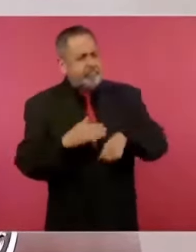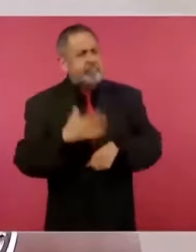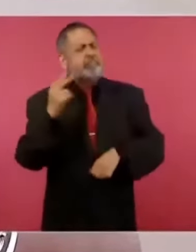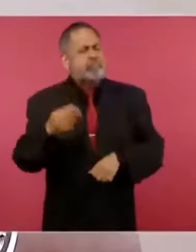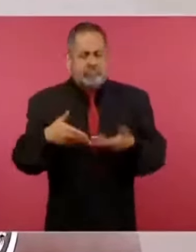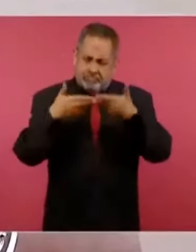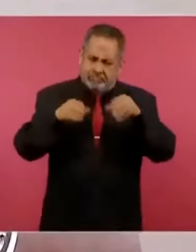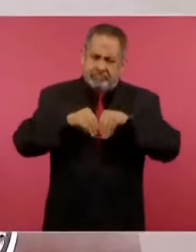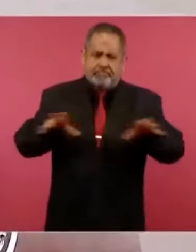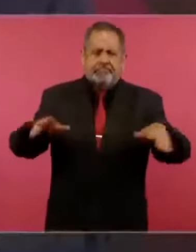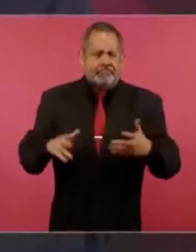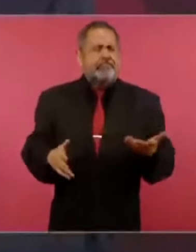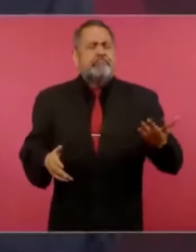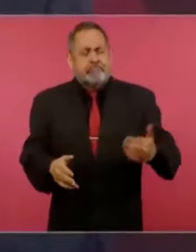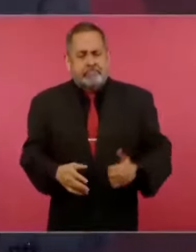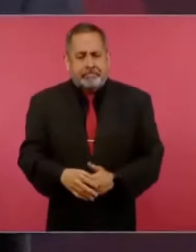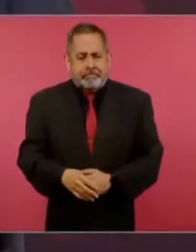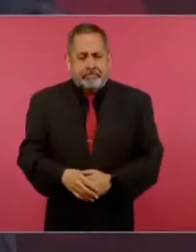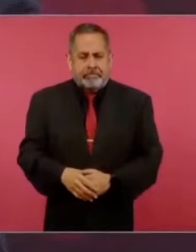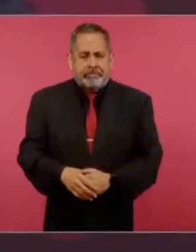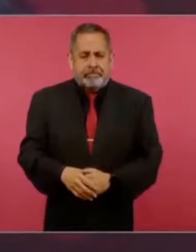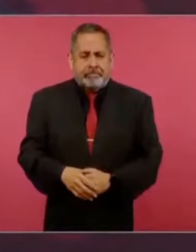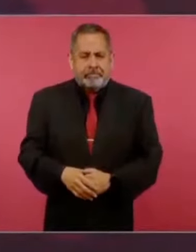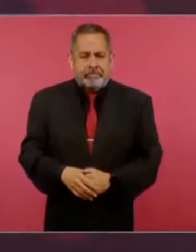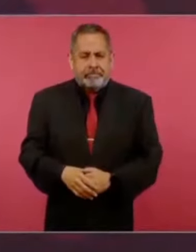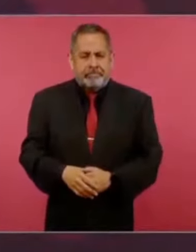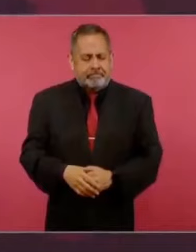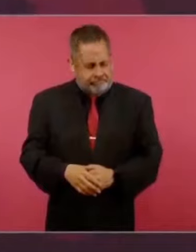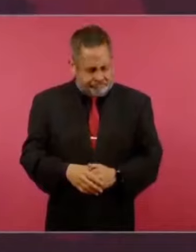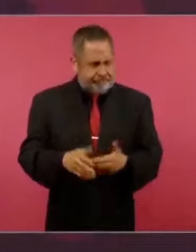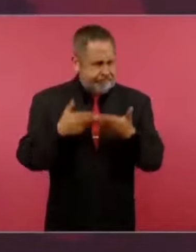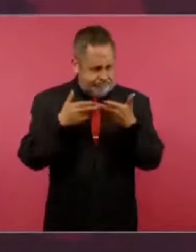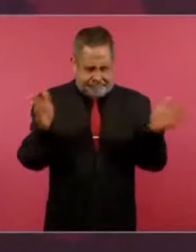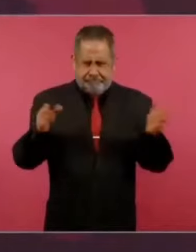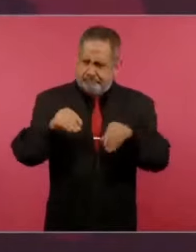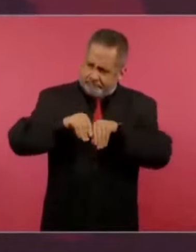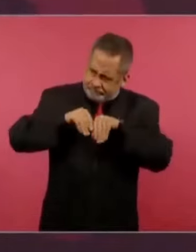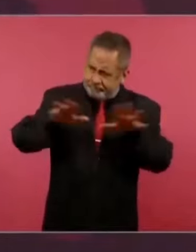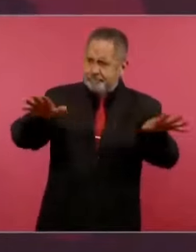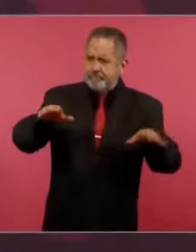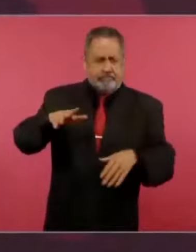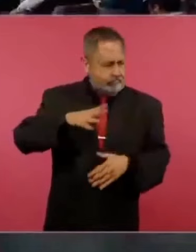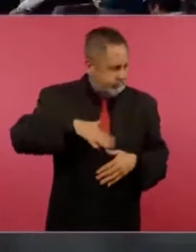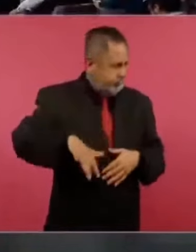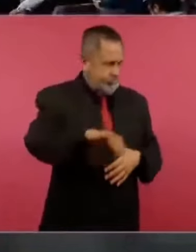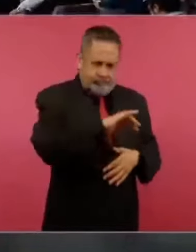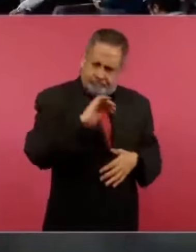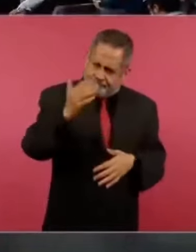cada vez más público lo público?